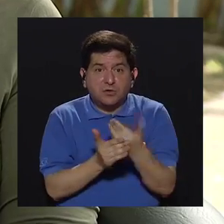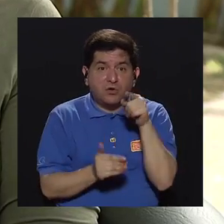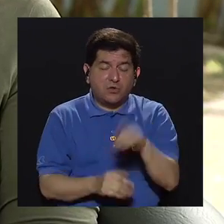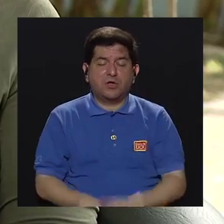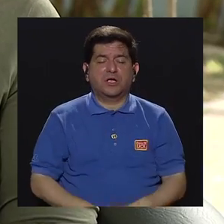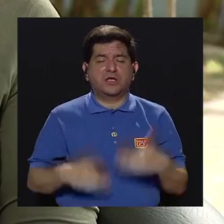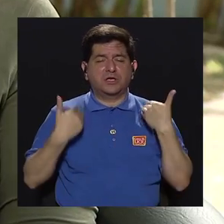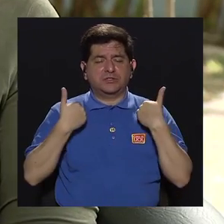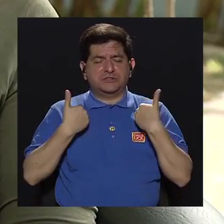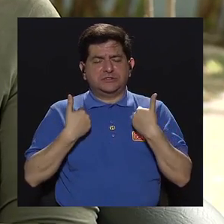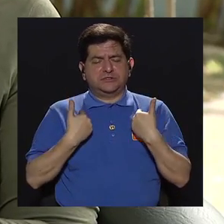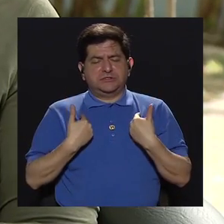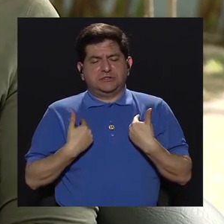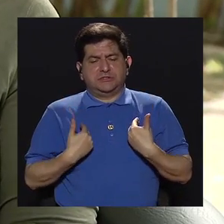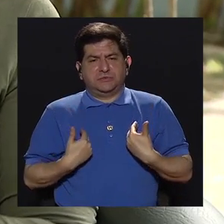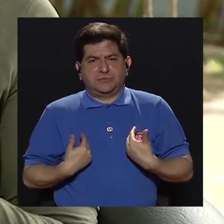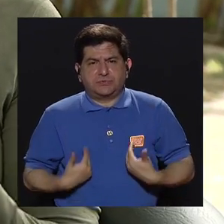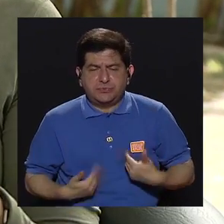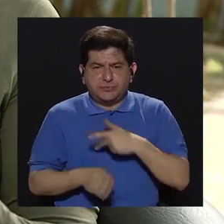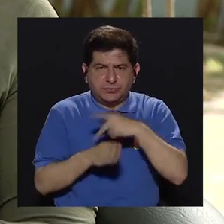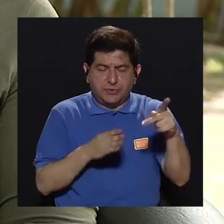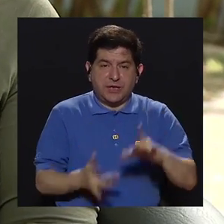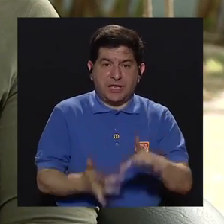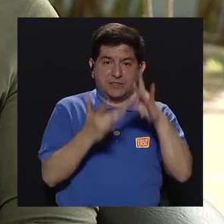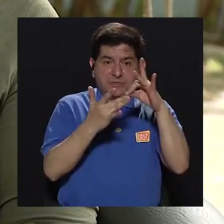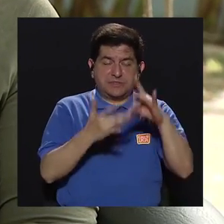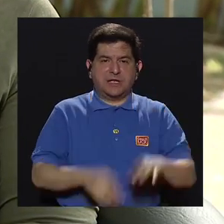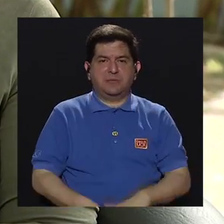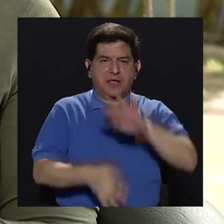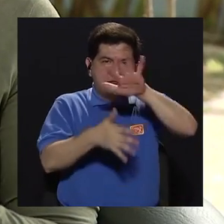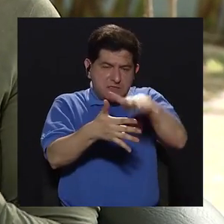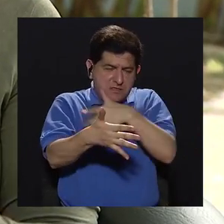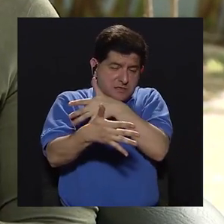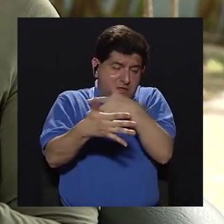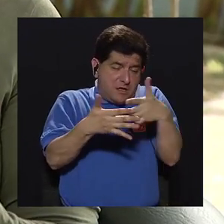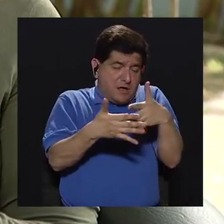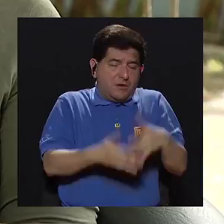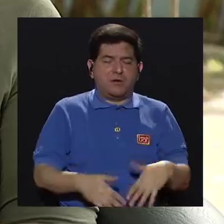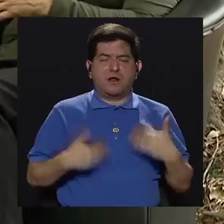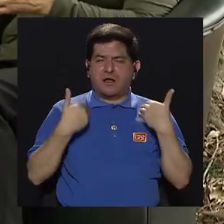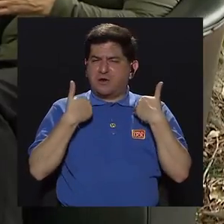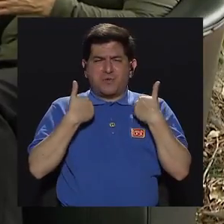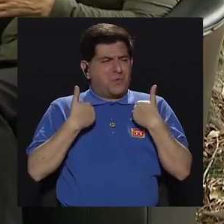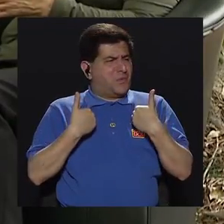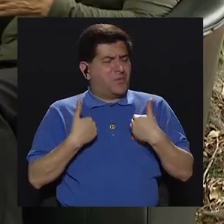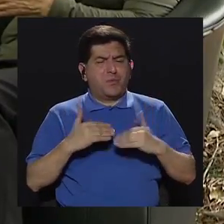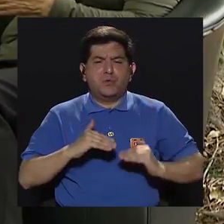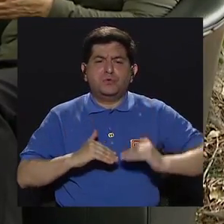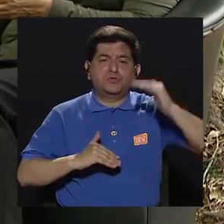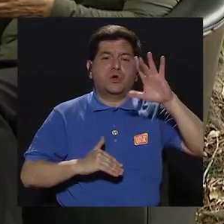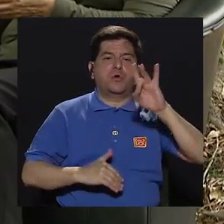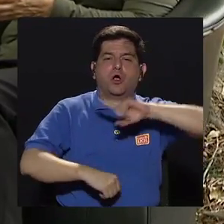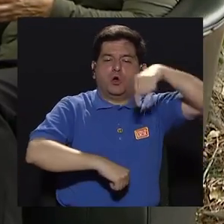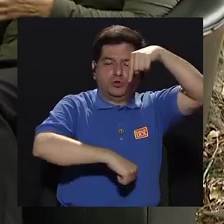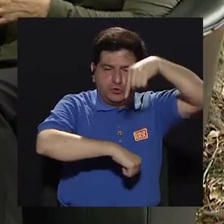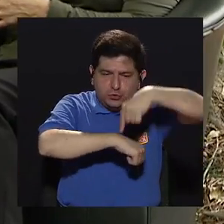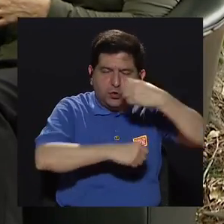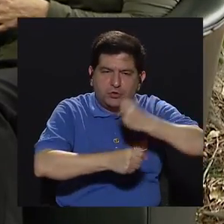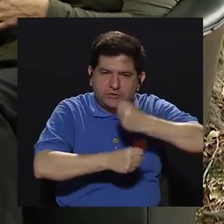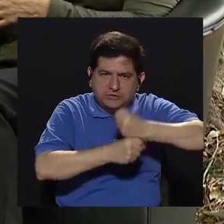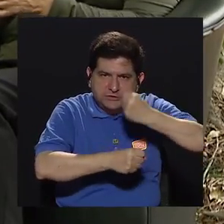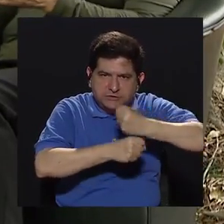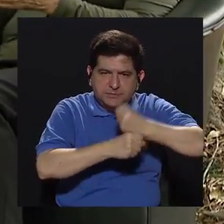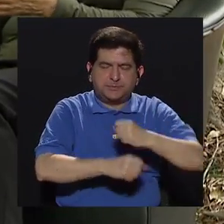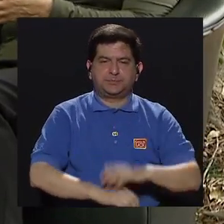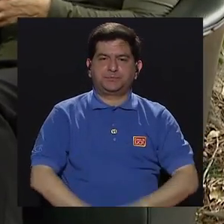también tiende a desgastar al profesional, sobre todo en jornadas más extenuantes de mayores de ocho horas de